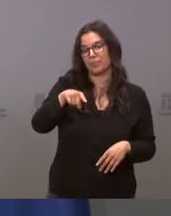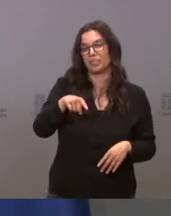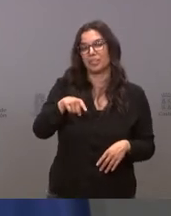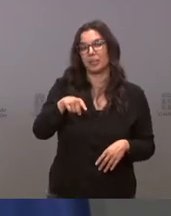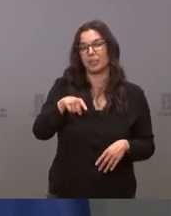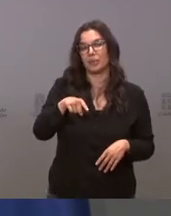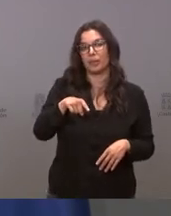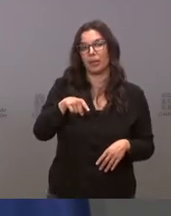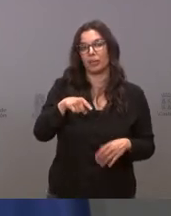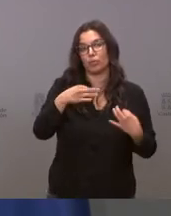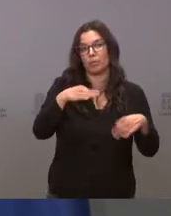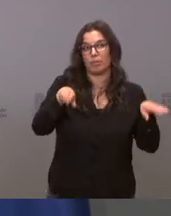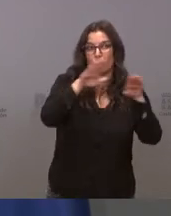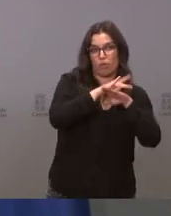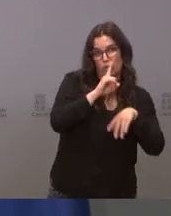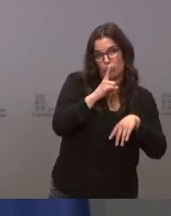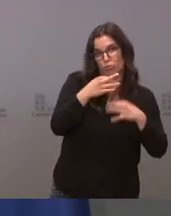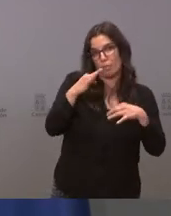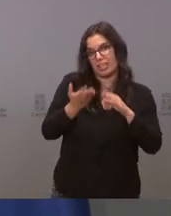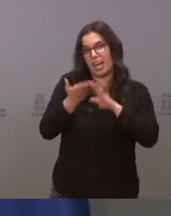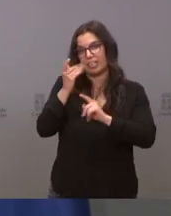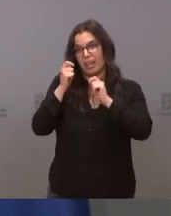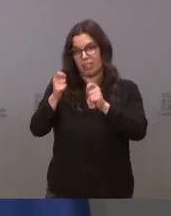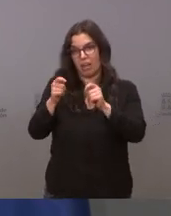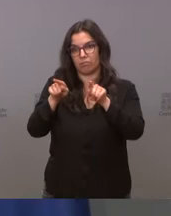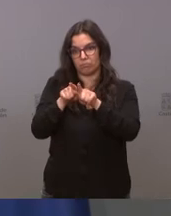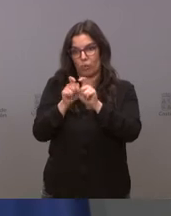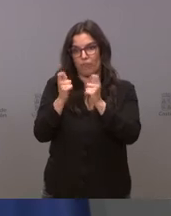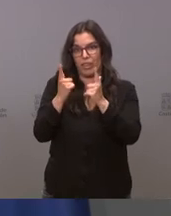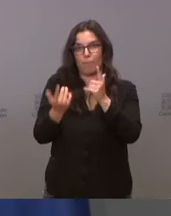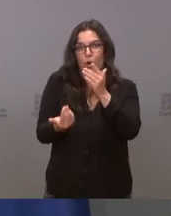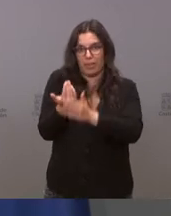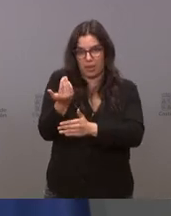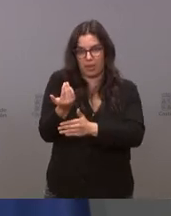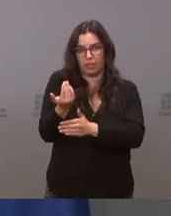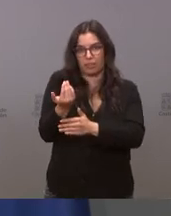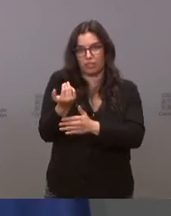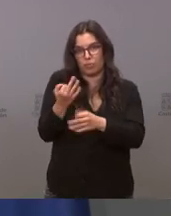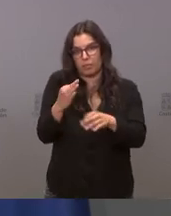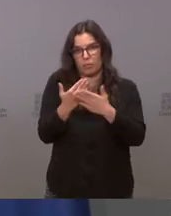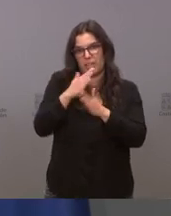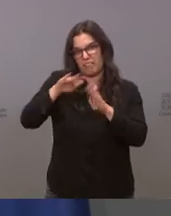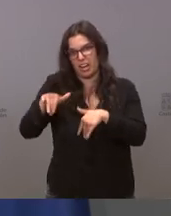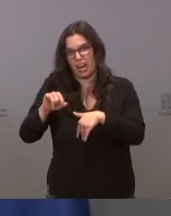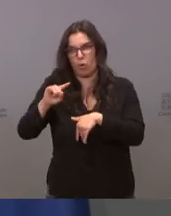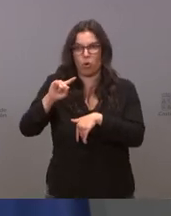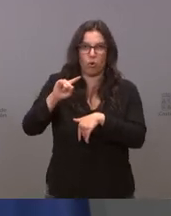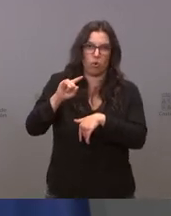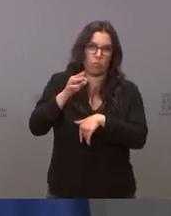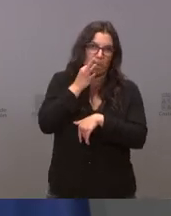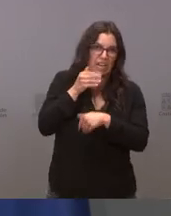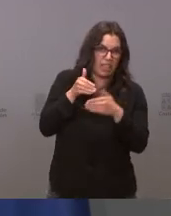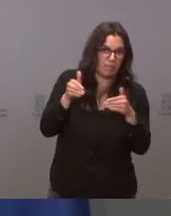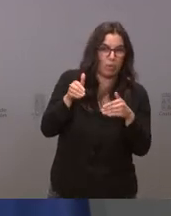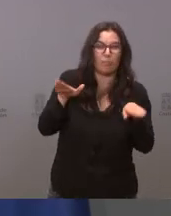se dan por la noche se dan por el día eso es lo habitual se suelen dar a última hora la mañana primera hora de la tarde